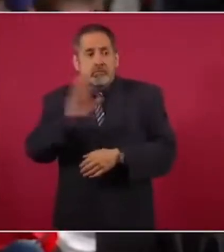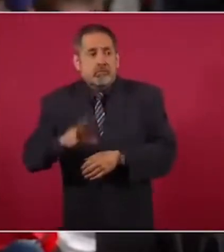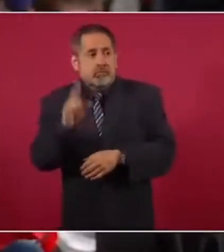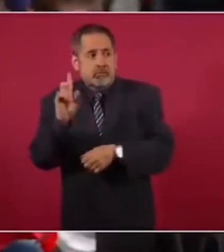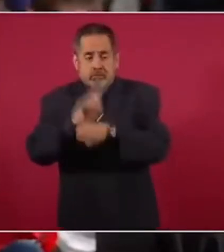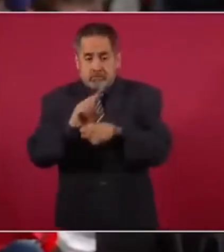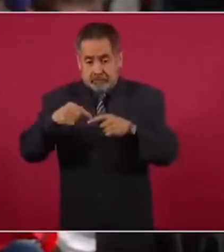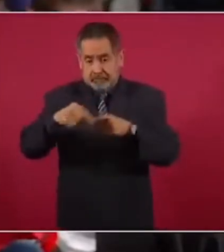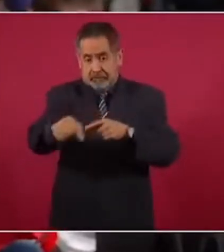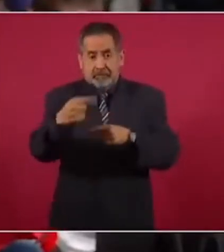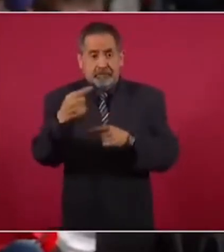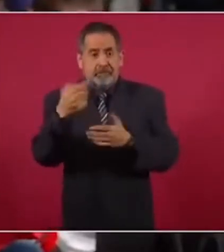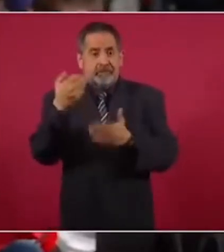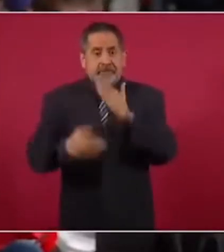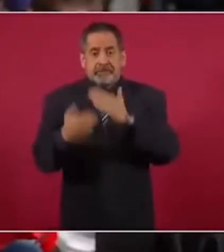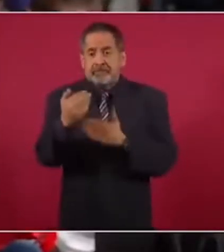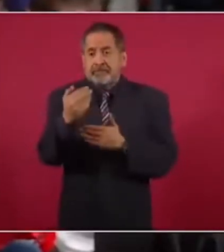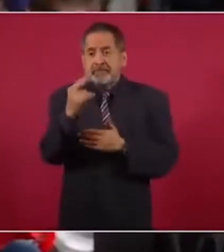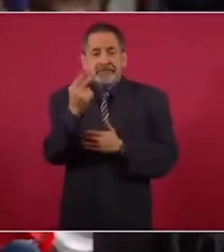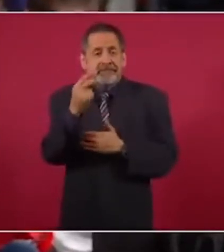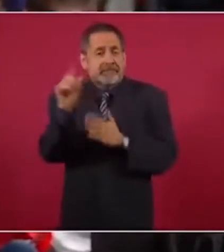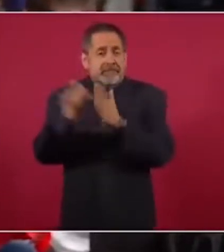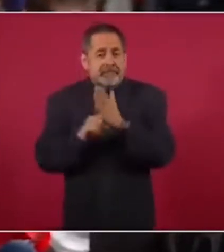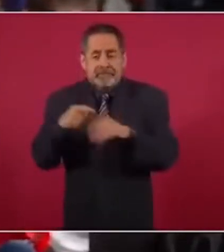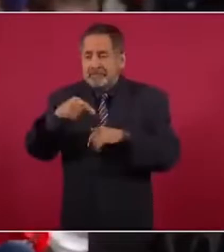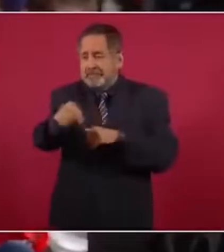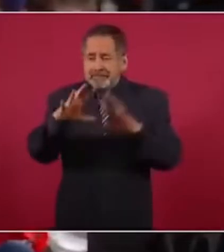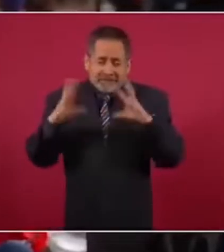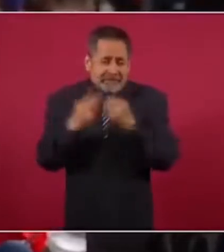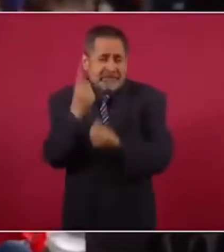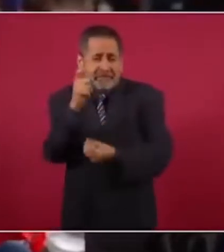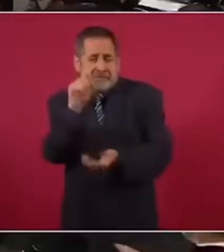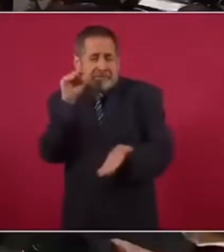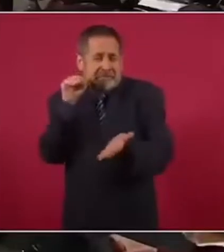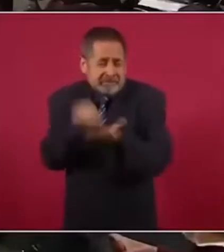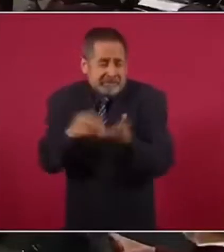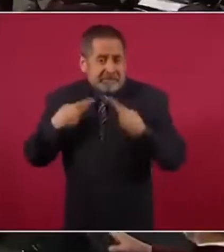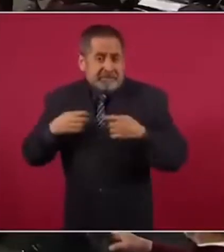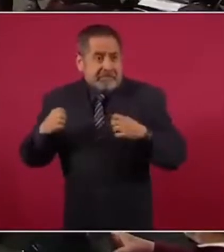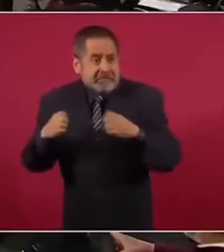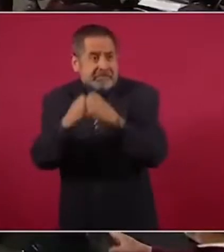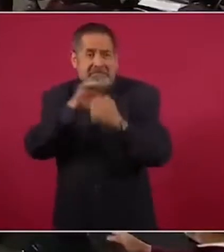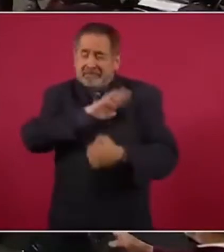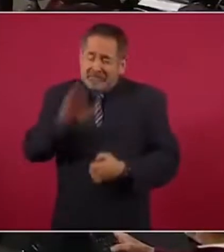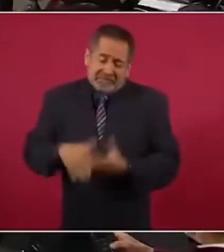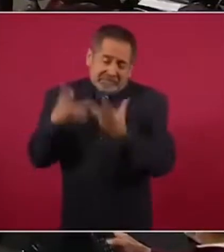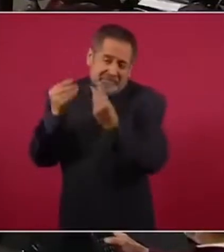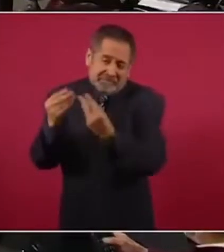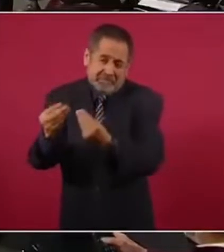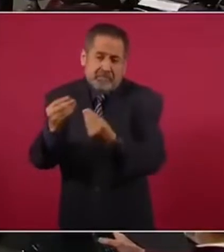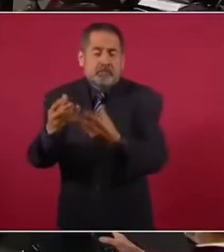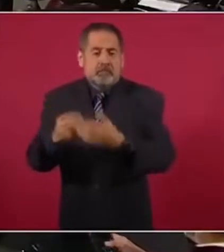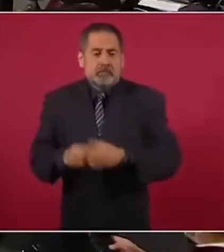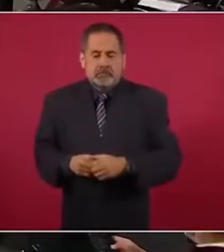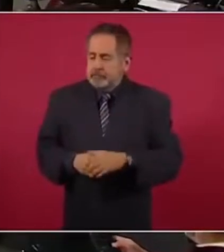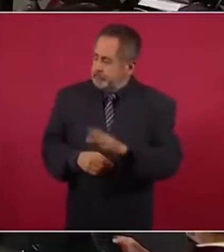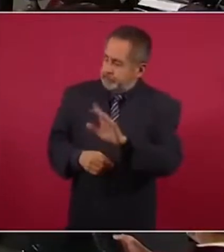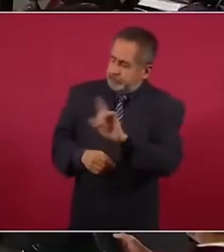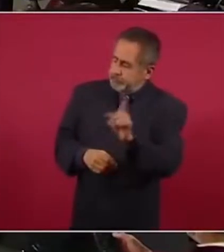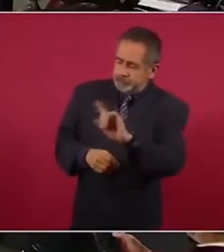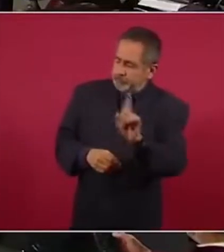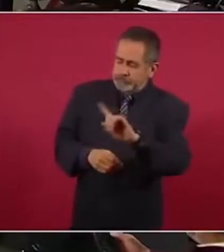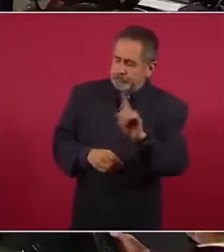los 25 meses que le quedan, va a haber 191 mil muertos. Eso es una emergencia nacional, eso es una crisis. porque ¿sabes qué, Jorge?